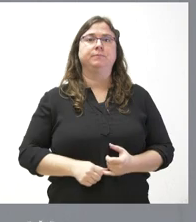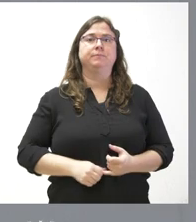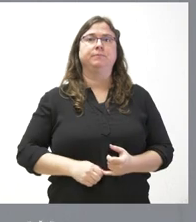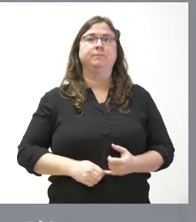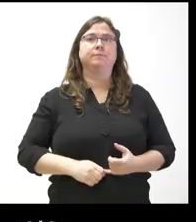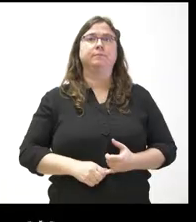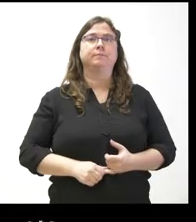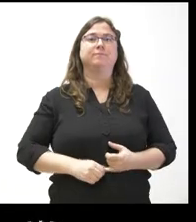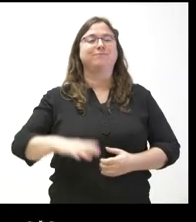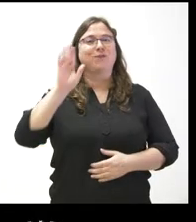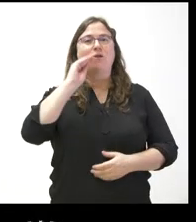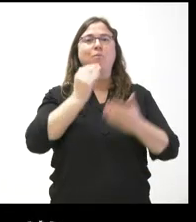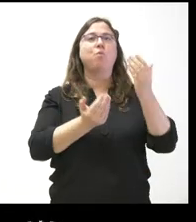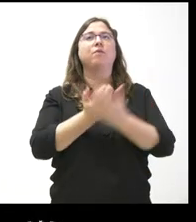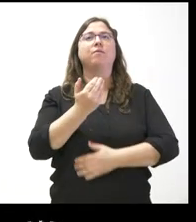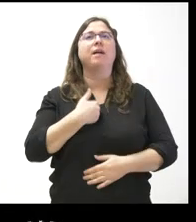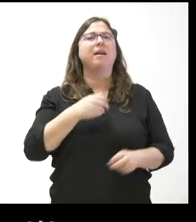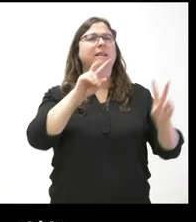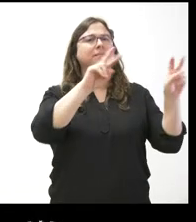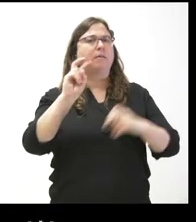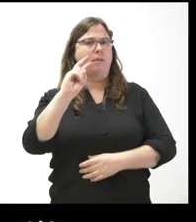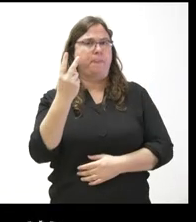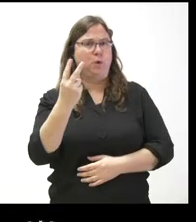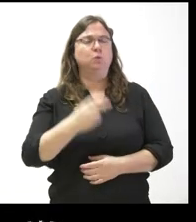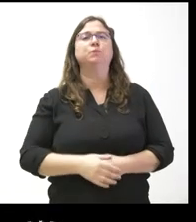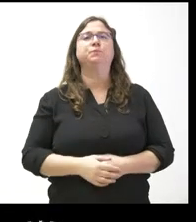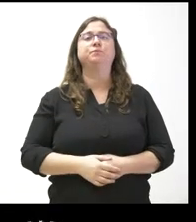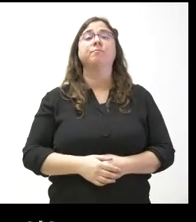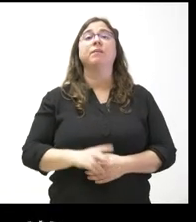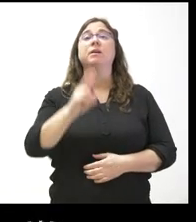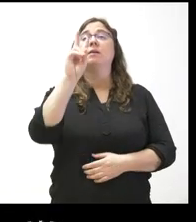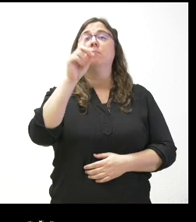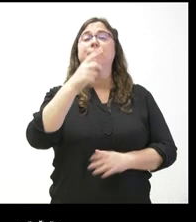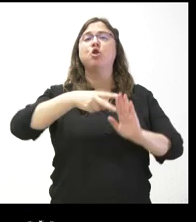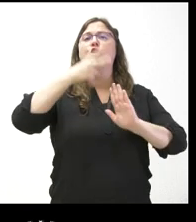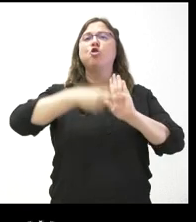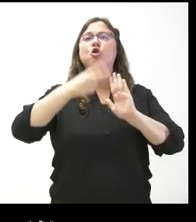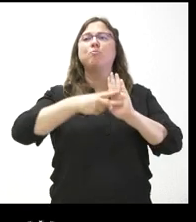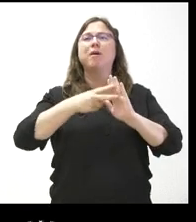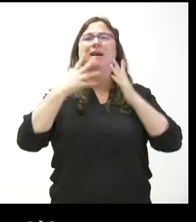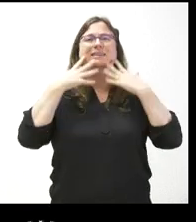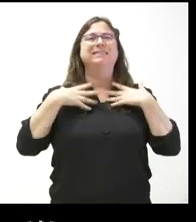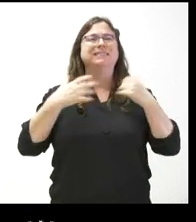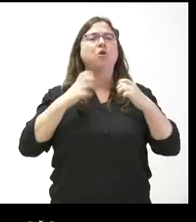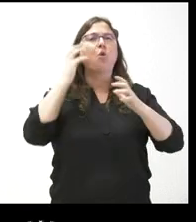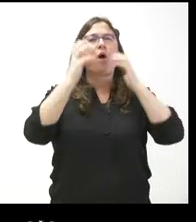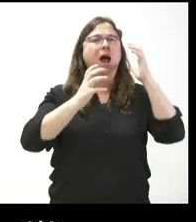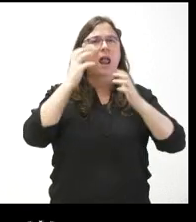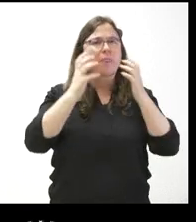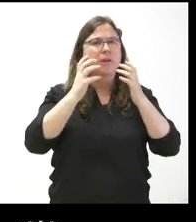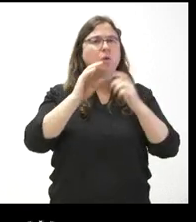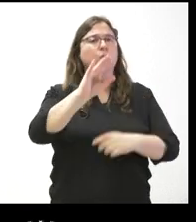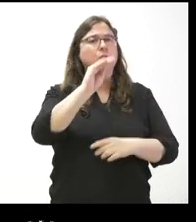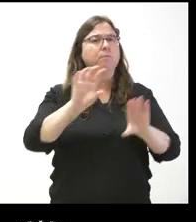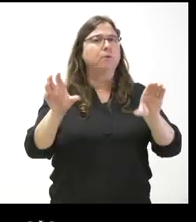Sí, hola, buenos días. Tenía dos cuestiones. La primera es sobre la norma de saneamiento ganadero. Le quería preguntar si la Junta va a dar marcha atrás